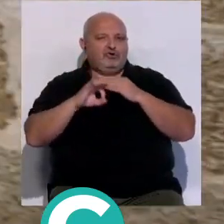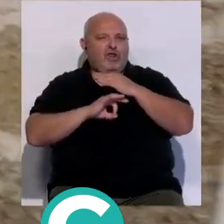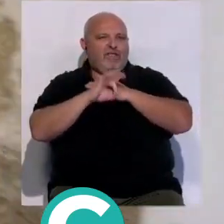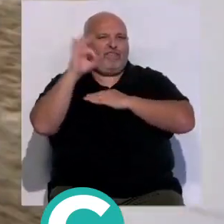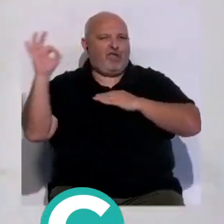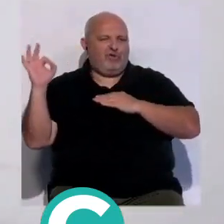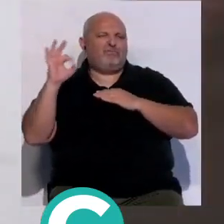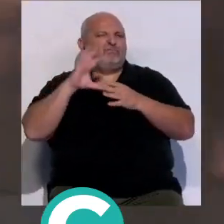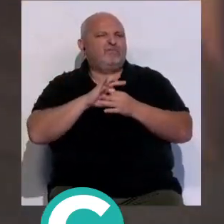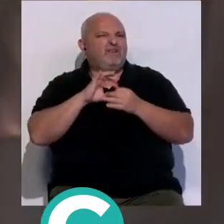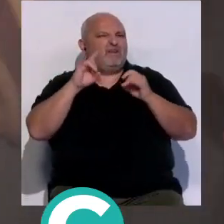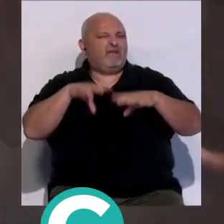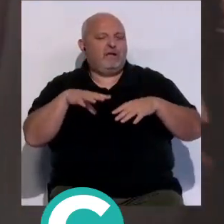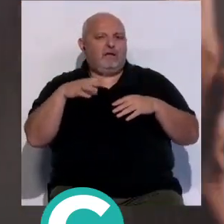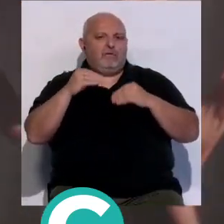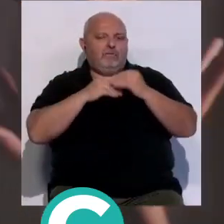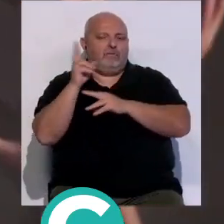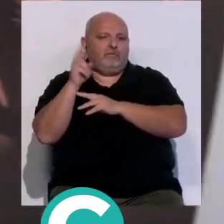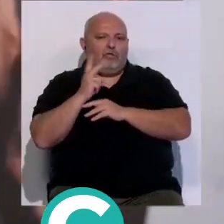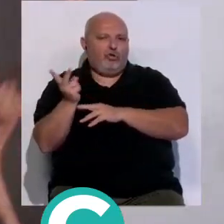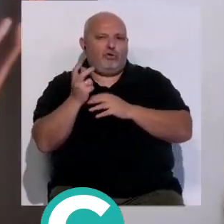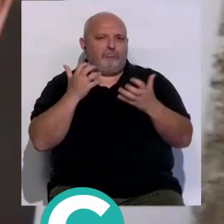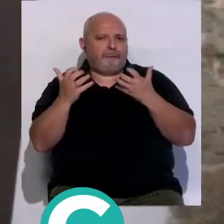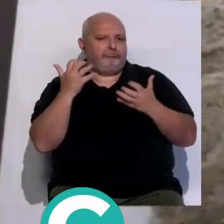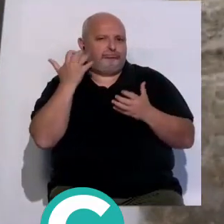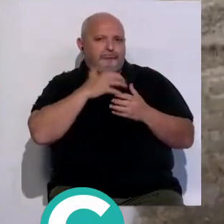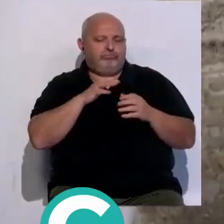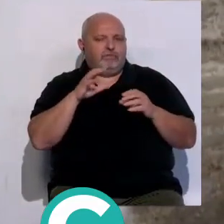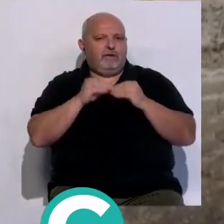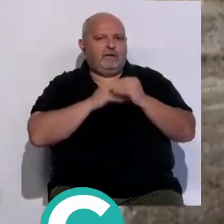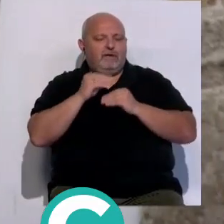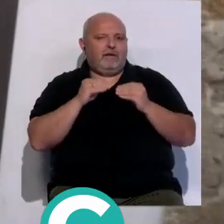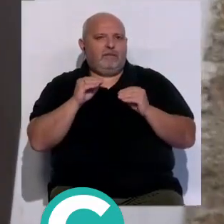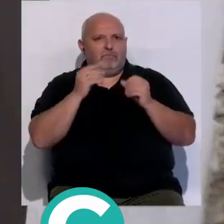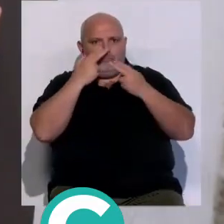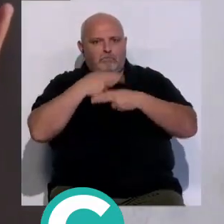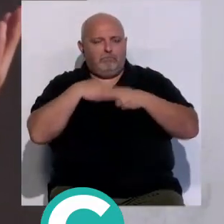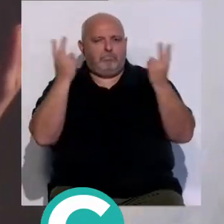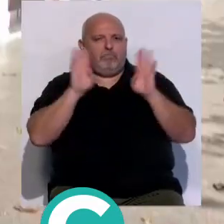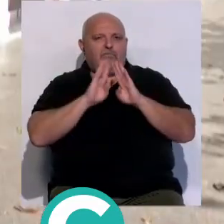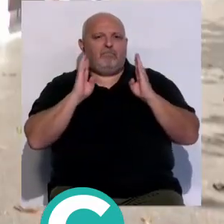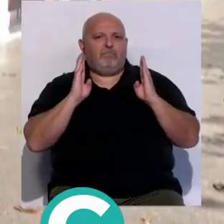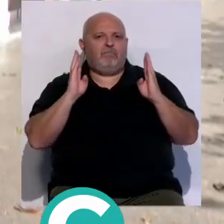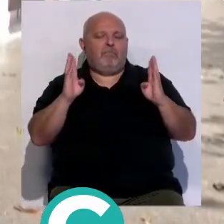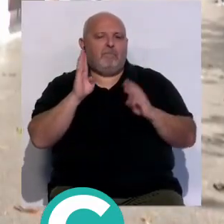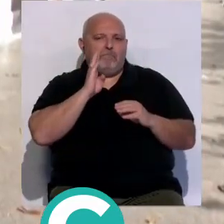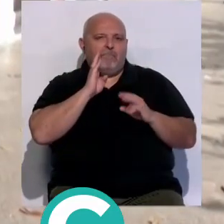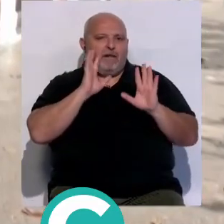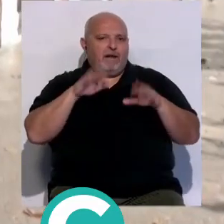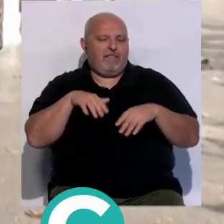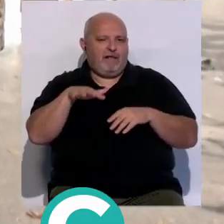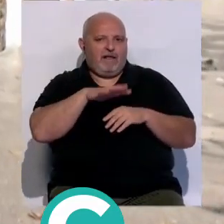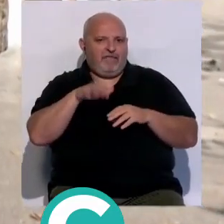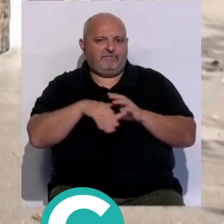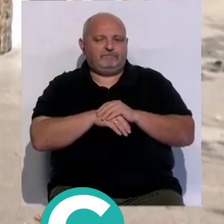una colección de las obras realizadas por estos dos creadores gaditanos se exponen al público en la fachada del mercado central